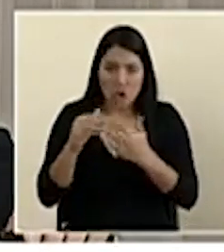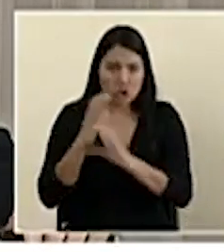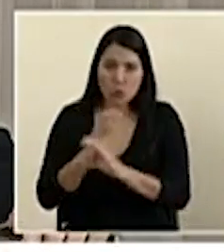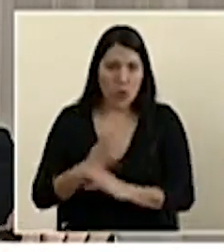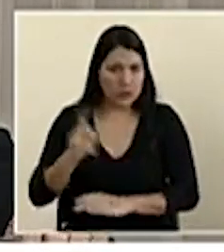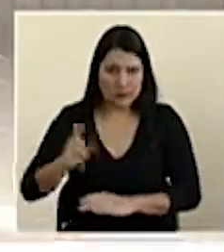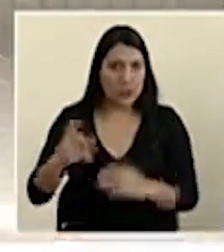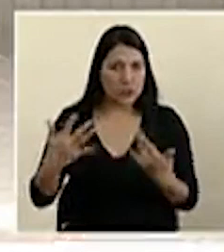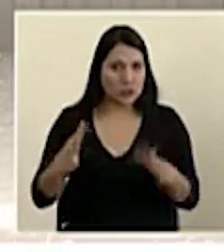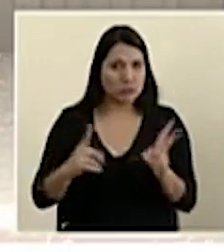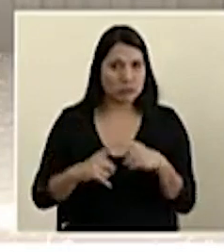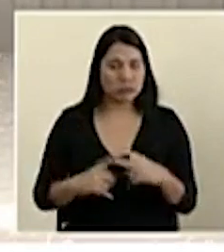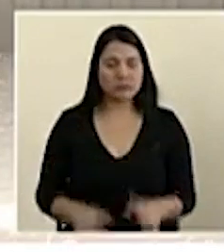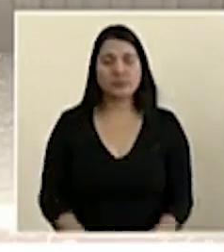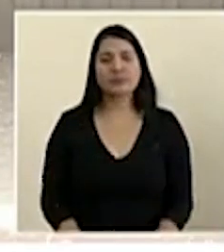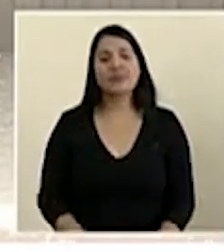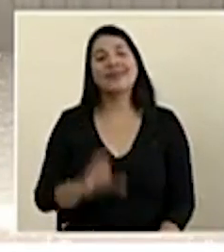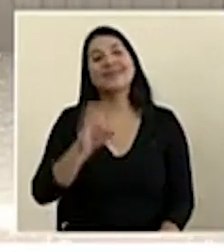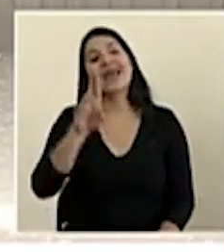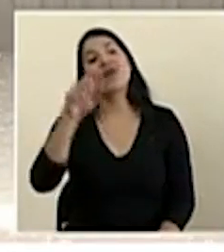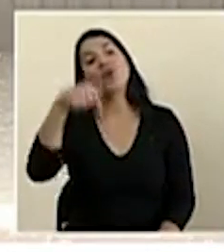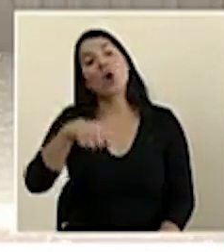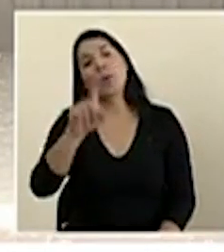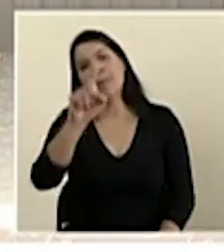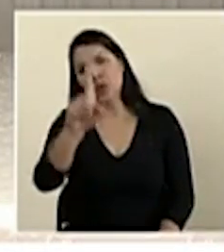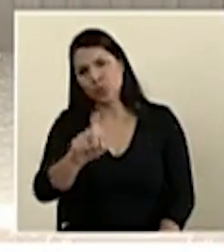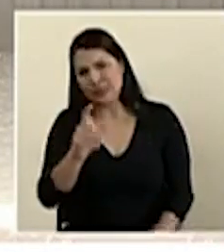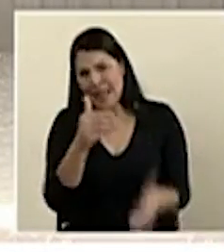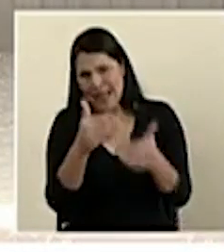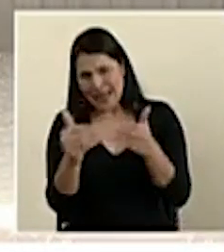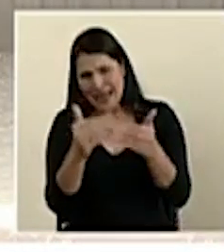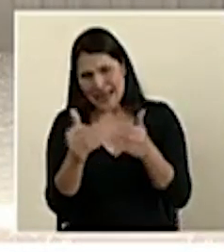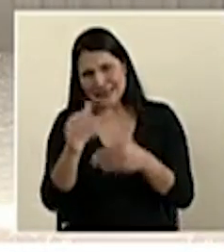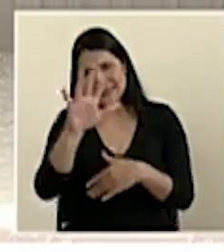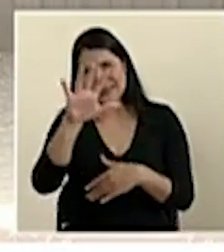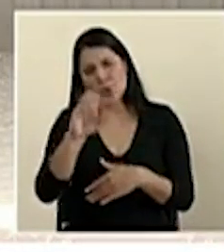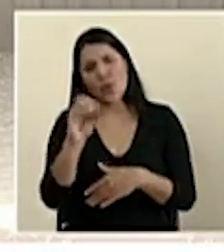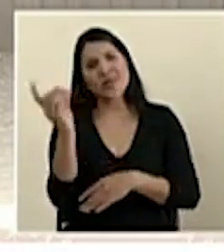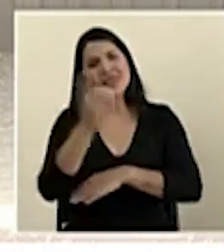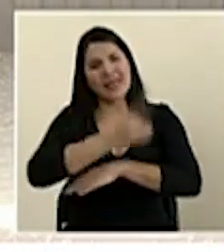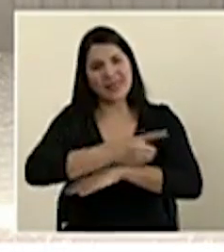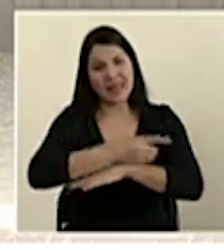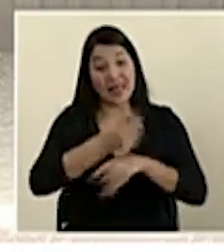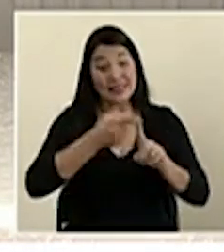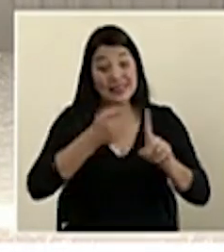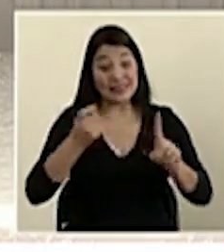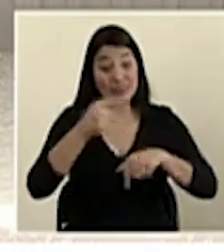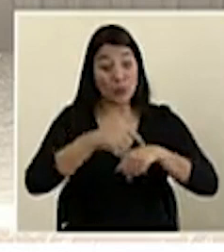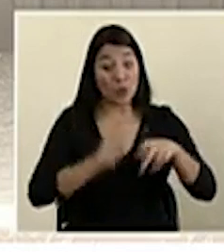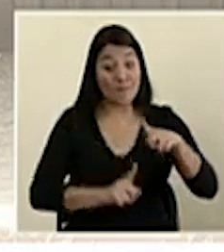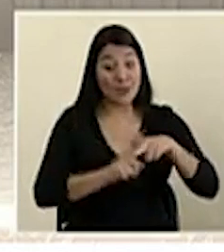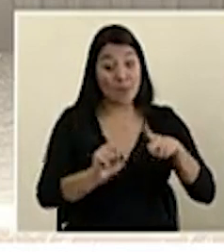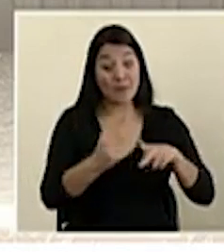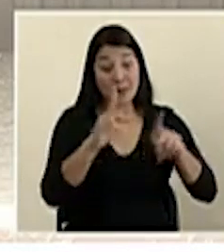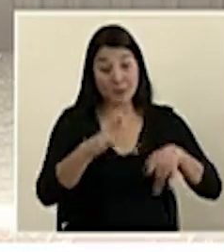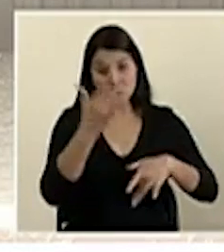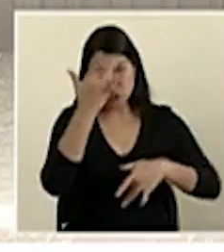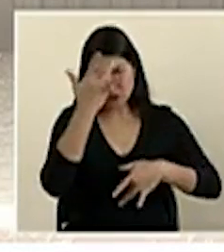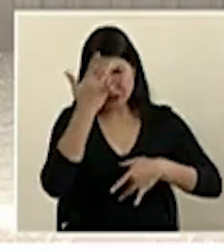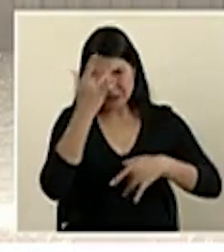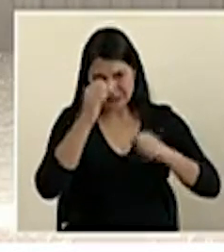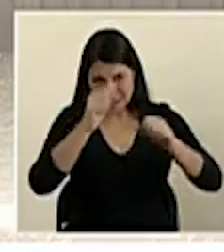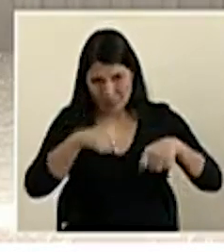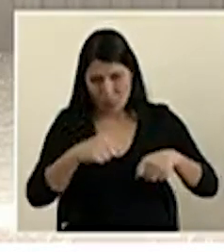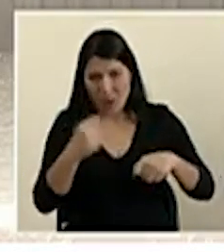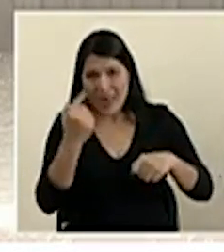corresponden. Cerro y pregunta, ¿a casi 50 días de la confirmación del primer caso se pueden observar algunas tendencias en las